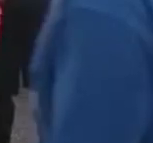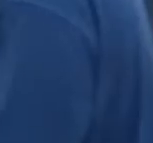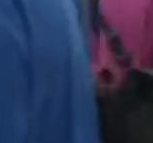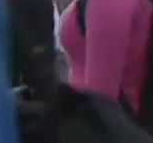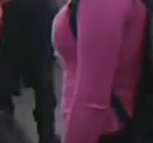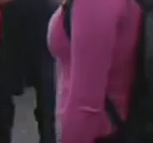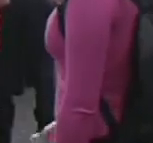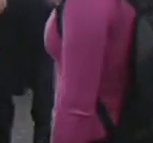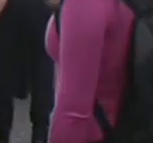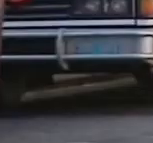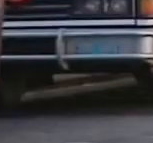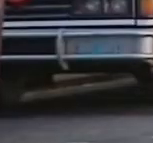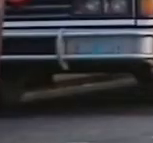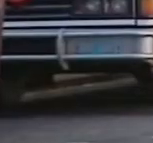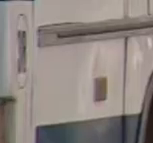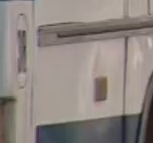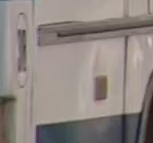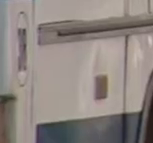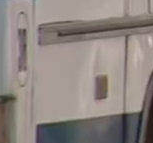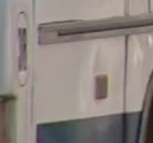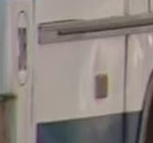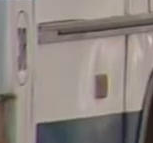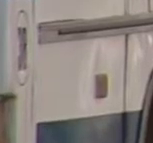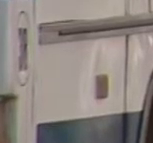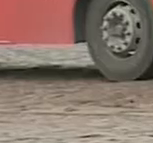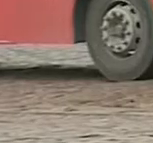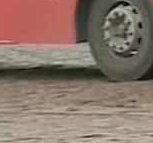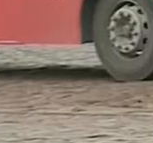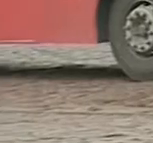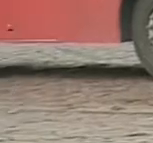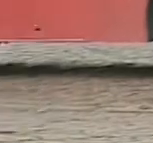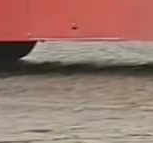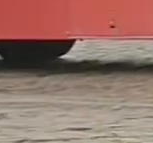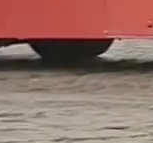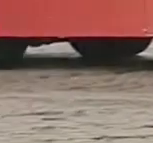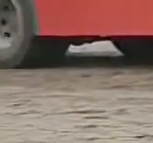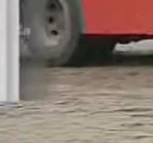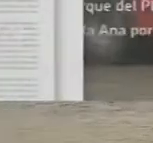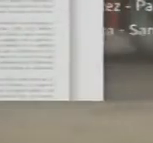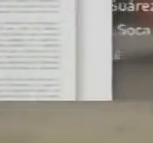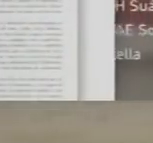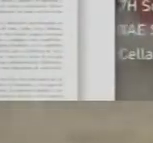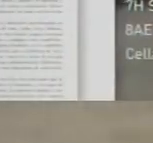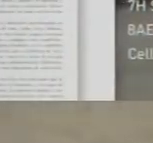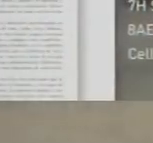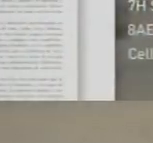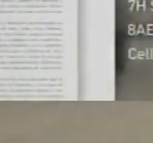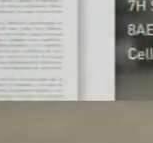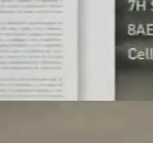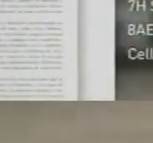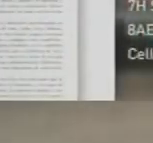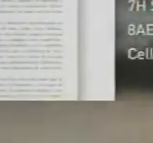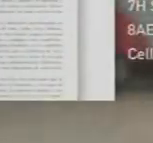R del norte R Ceballos Hermanos Talapando Montevideo Compañía del Este Isat 755